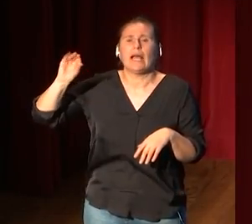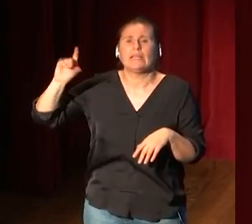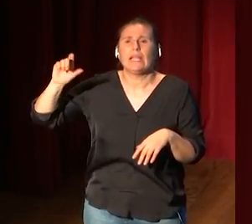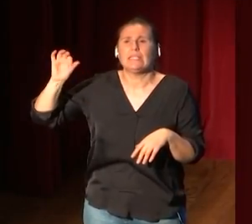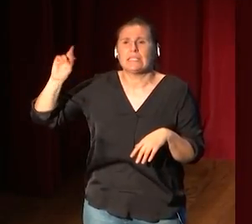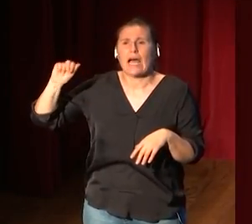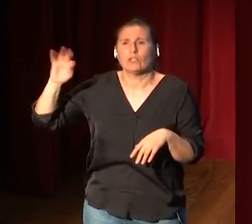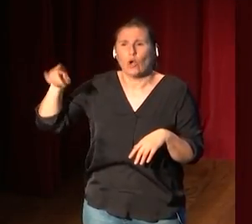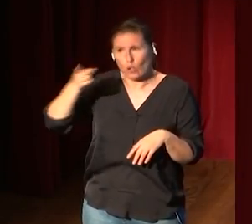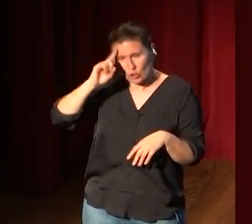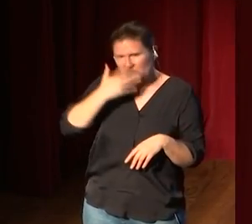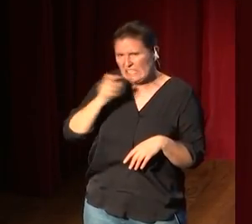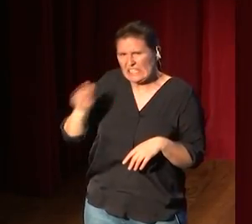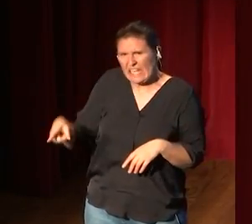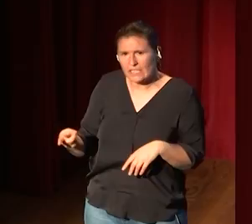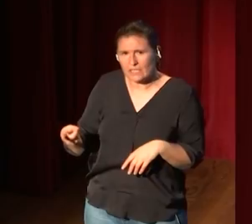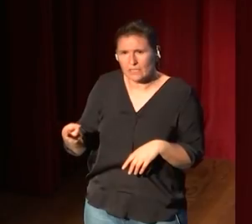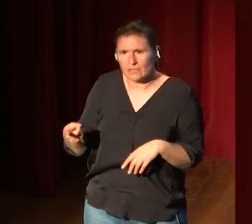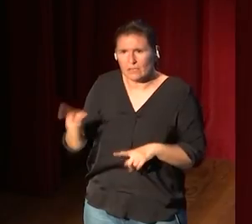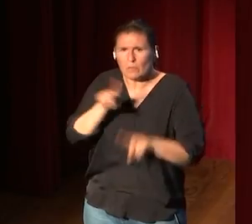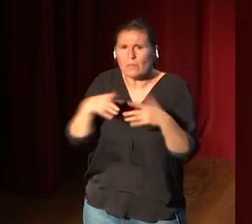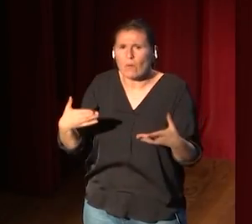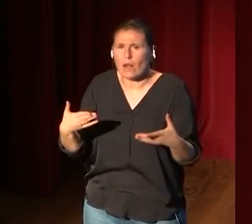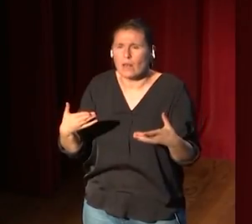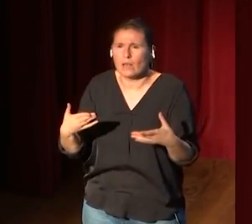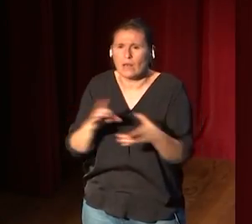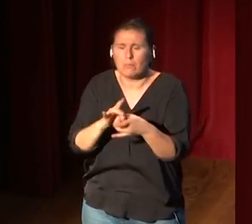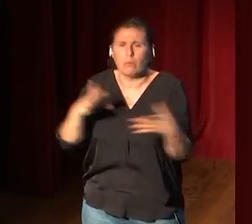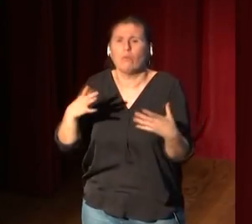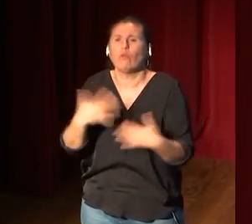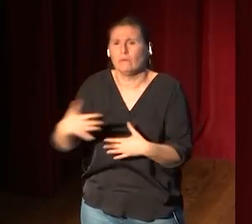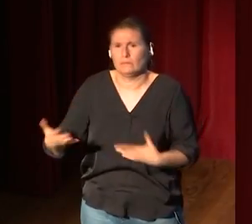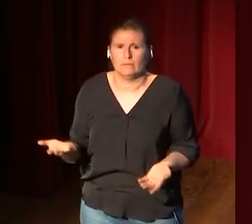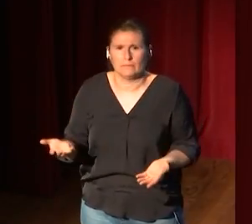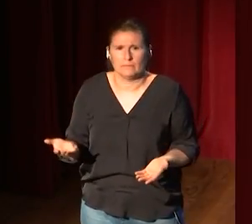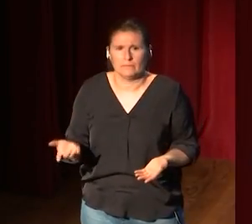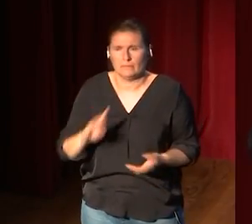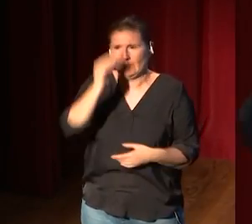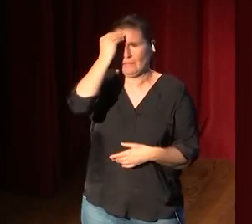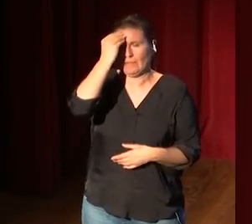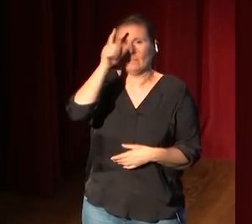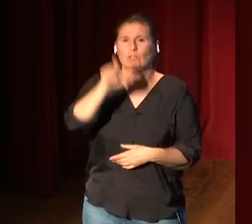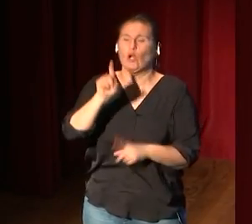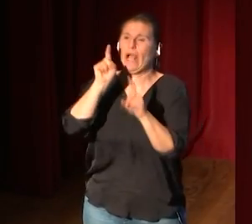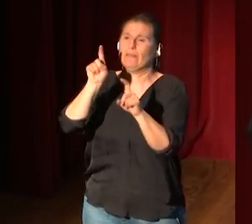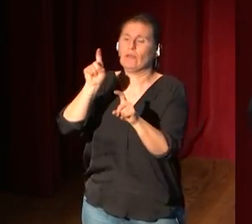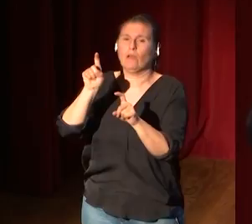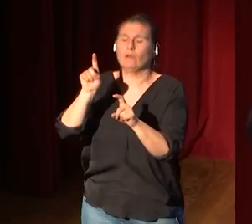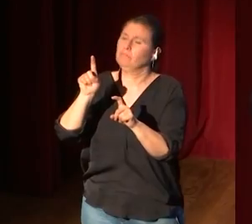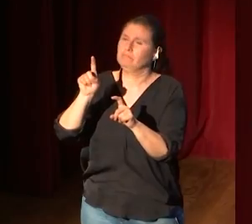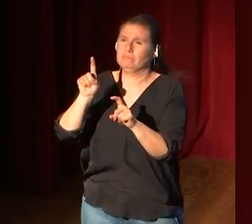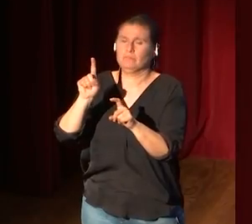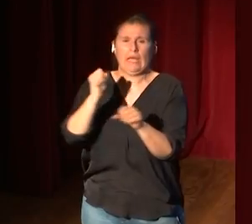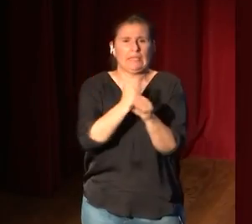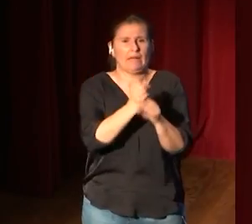problema? ¿cuál es el el salto? ¿por qué cuando se piensa es que un educador no puede pensar en trabajar